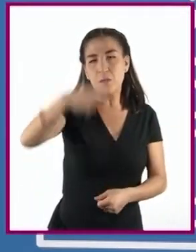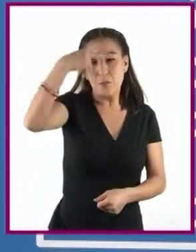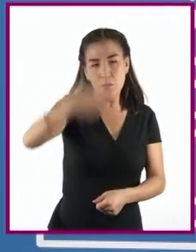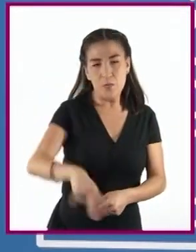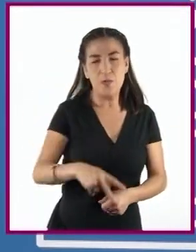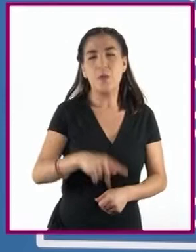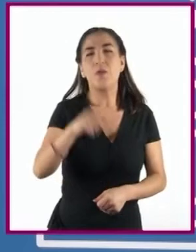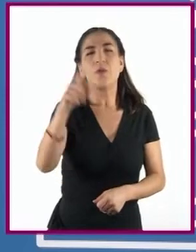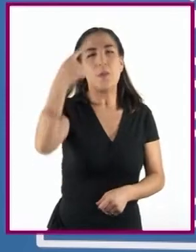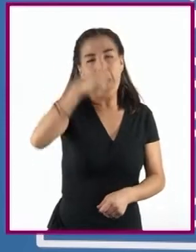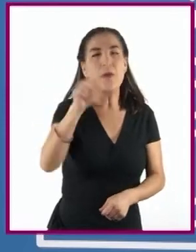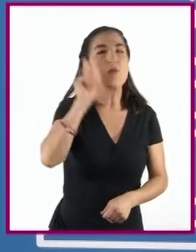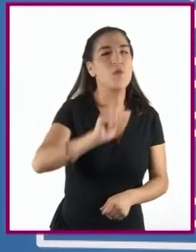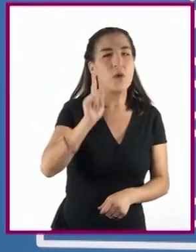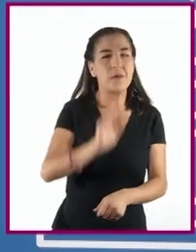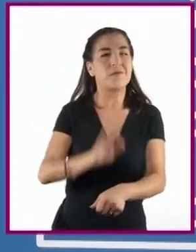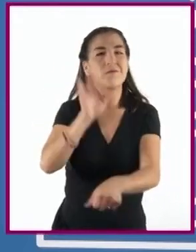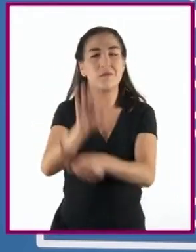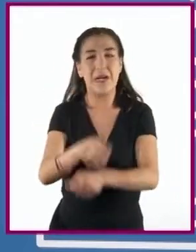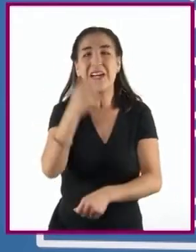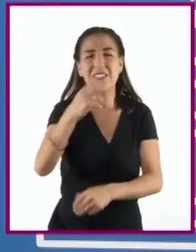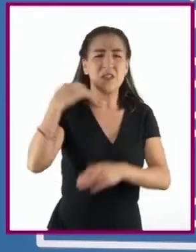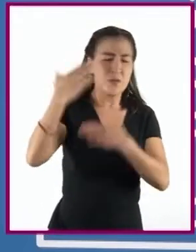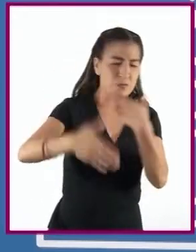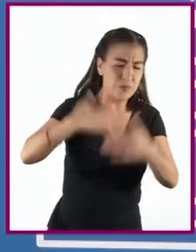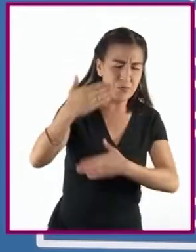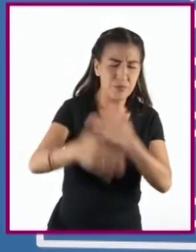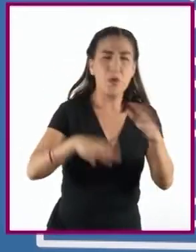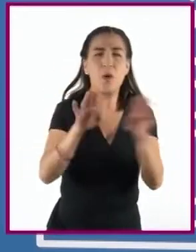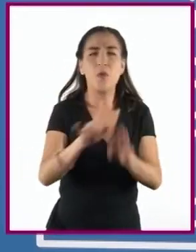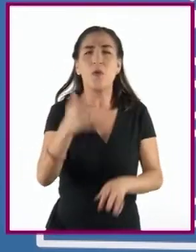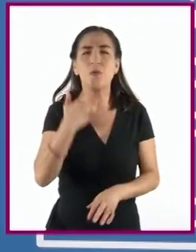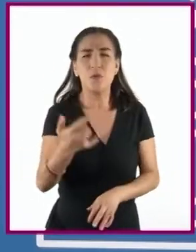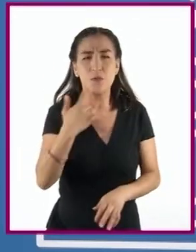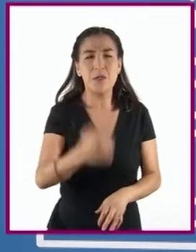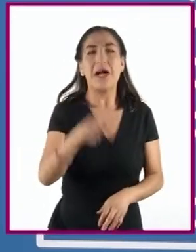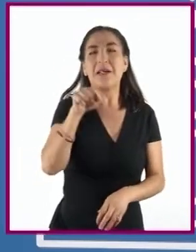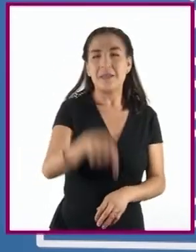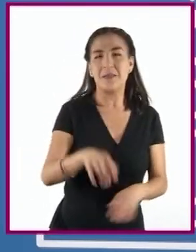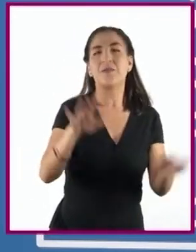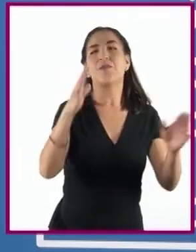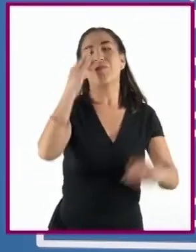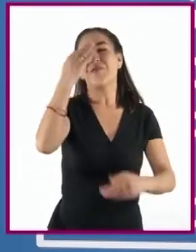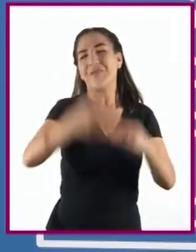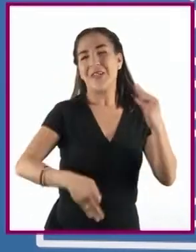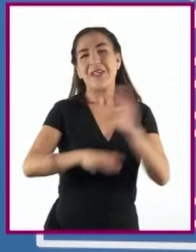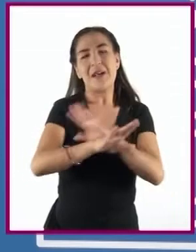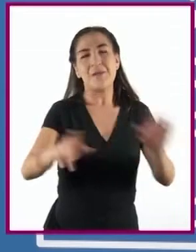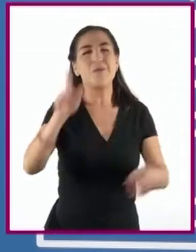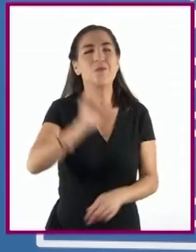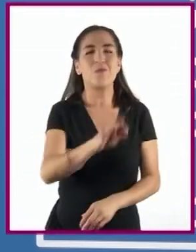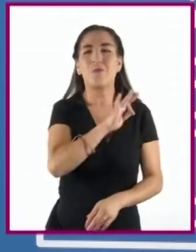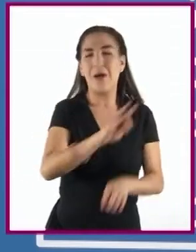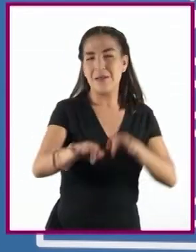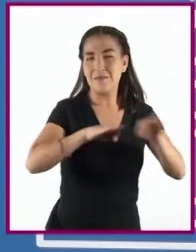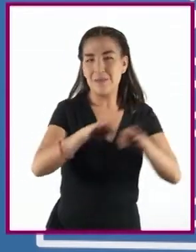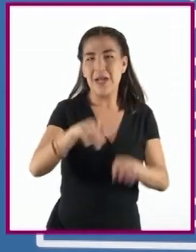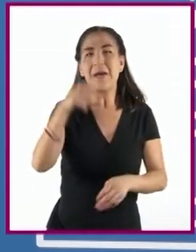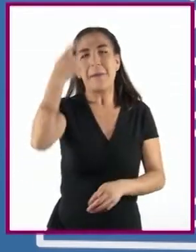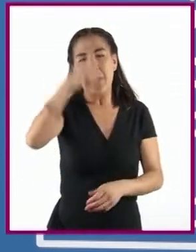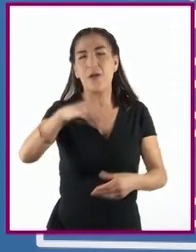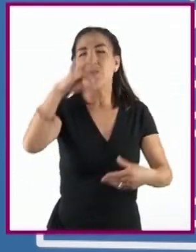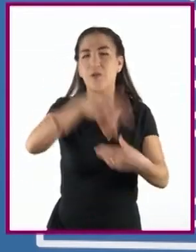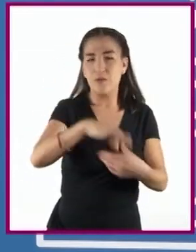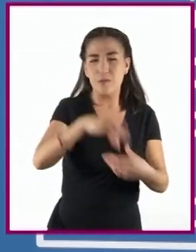permitió que, después de décadas de lucha, las mexicanas pudieran ser al fin ciudadanas plenas, con el derecho de votar y